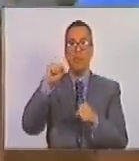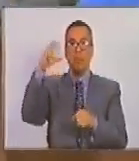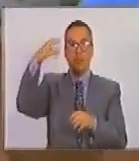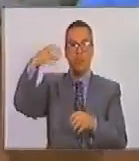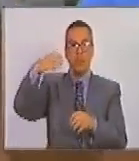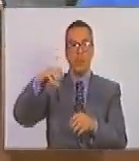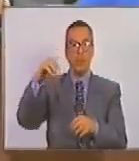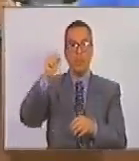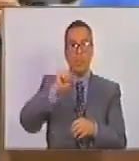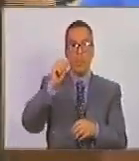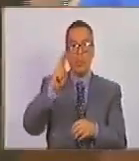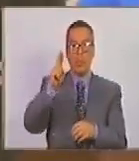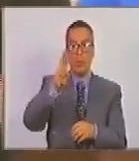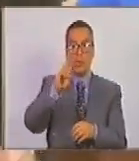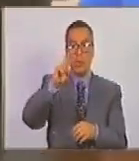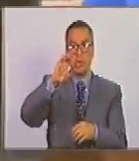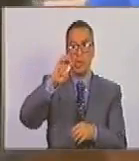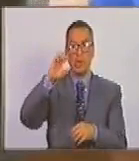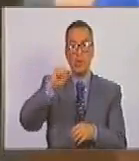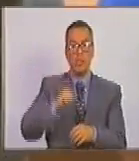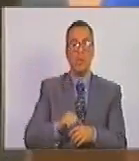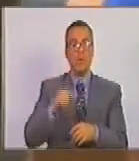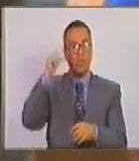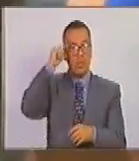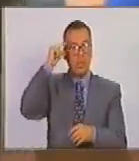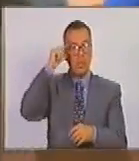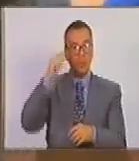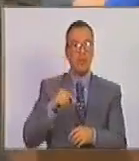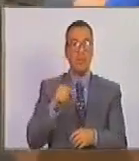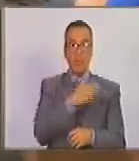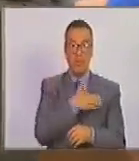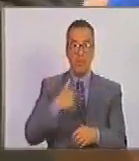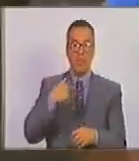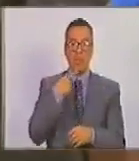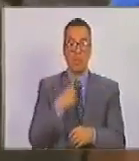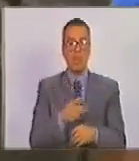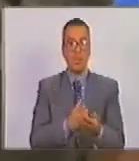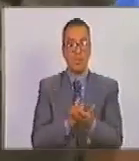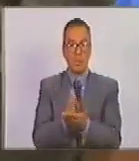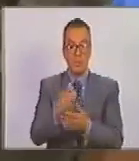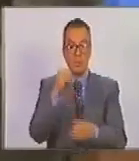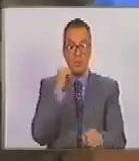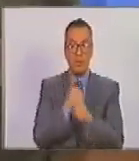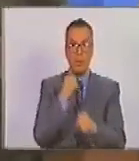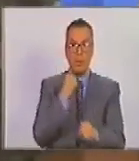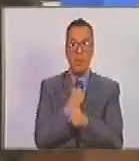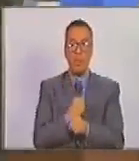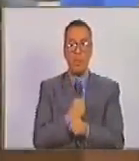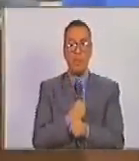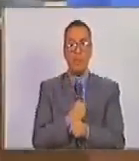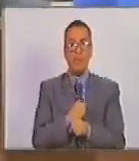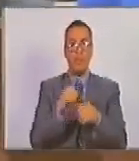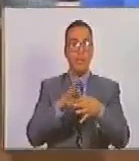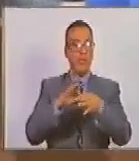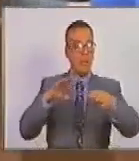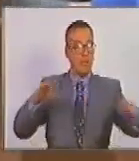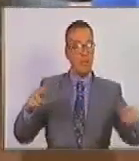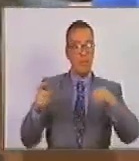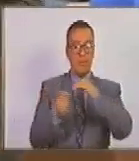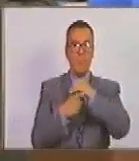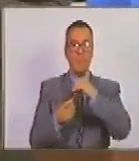satélite Sucre. Hoy nosotros queremos seguir trabajando en la independencia